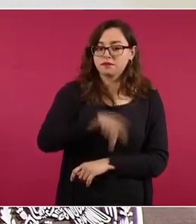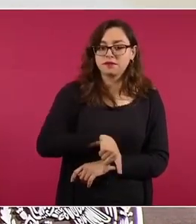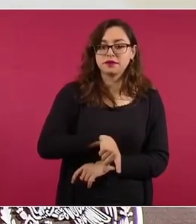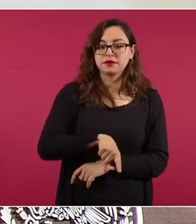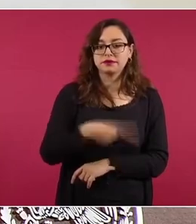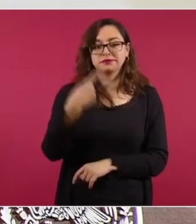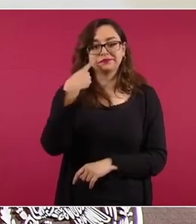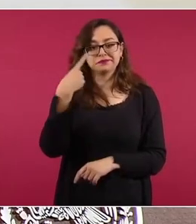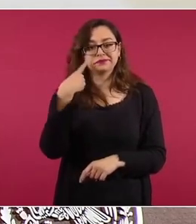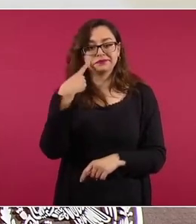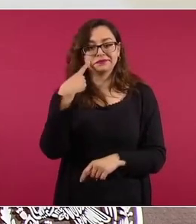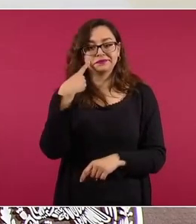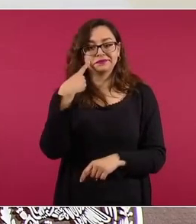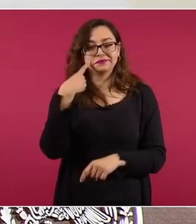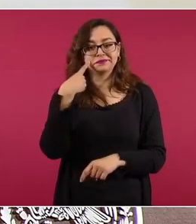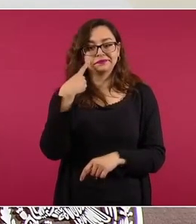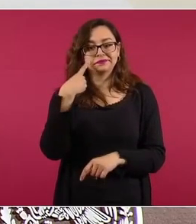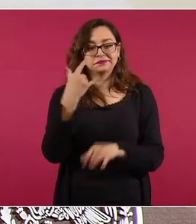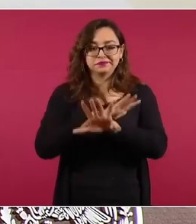se habla de que